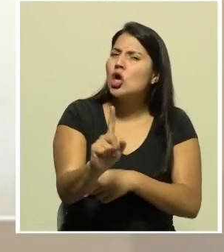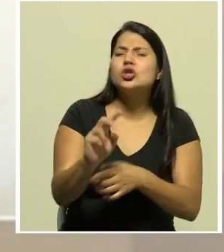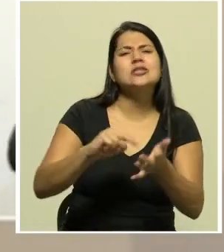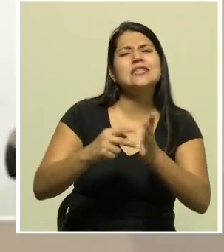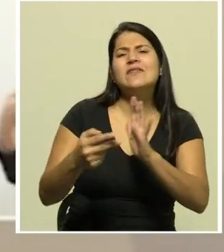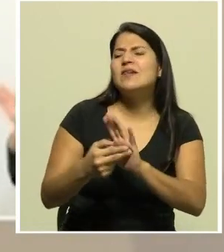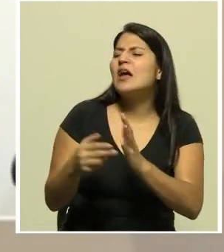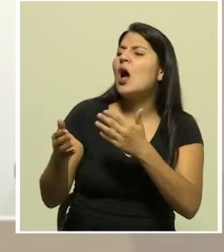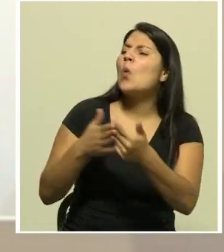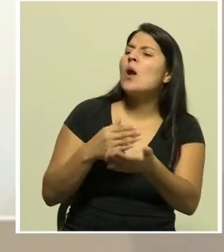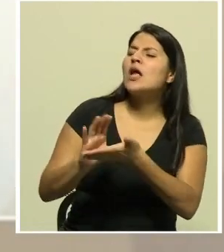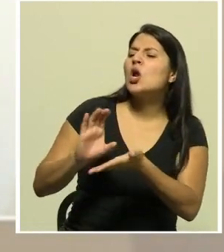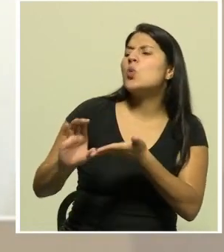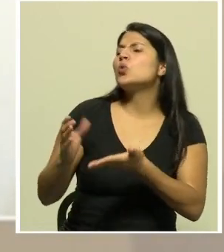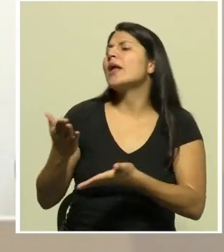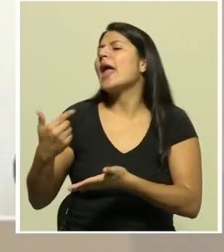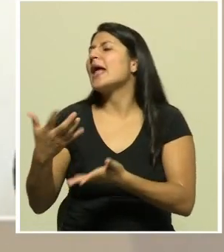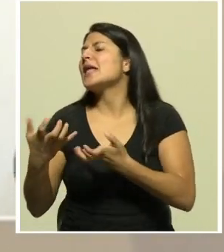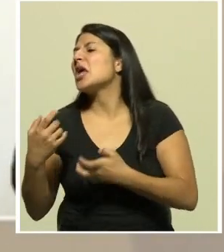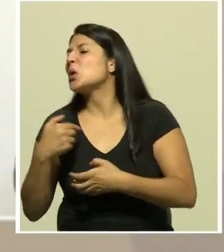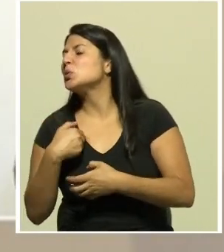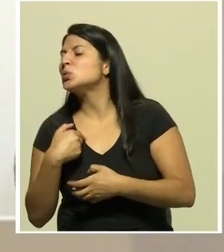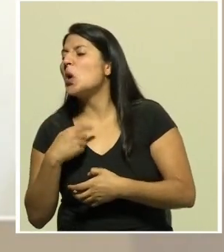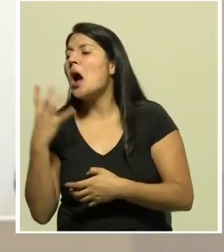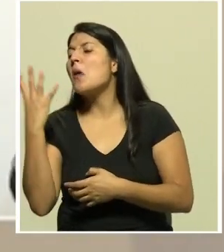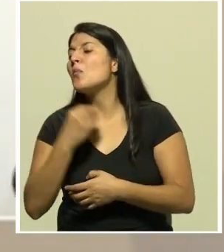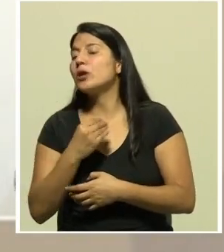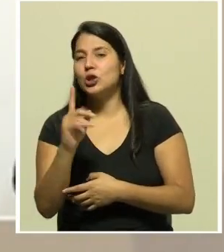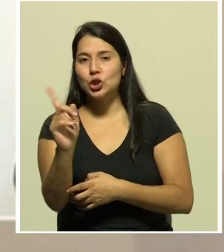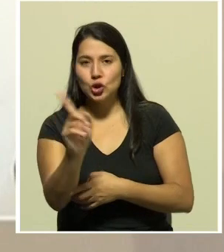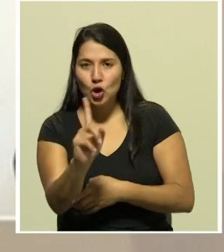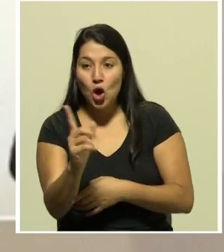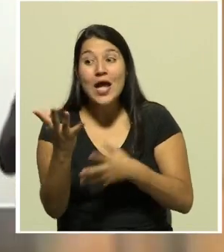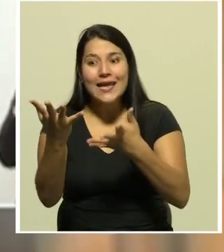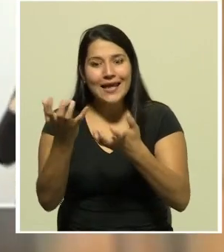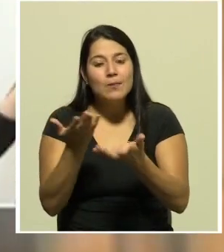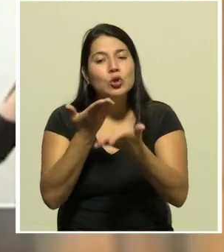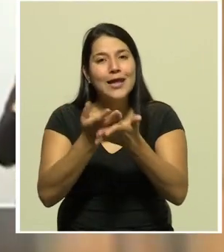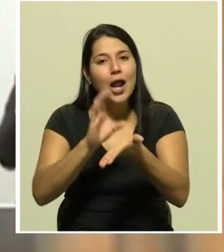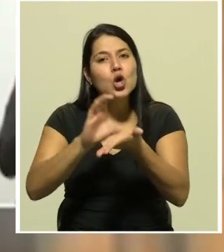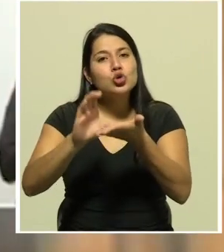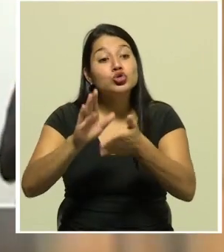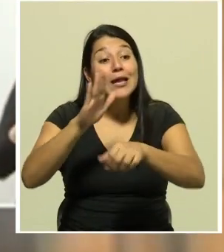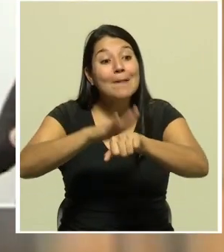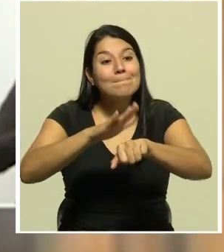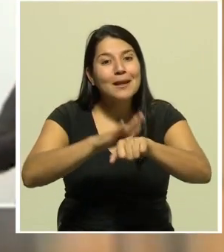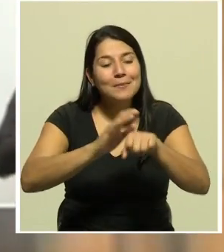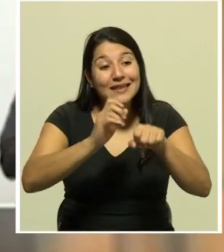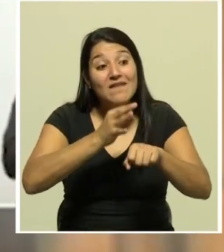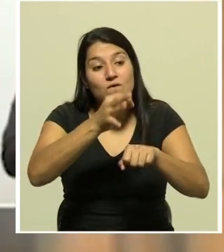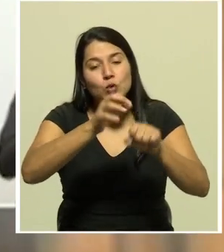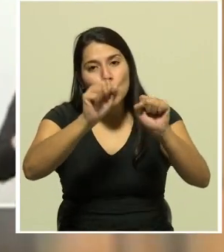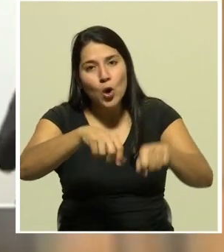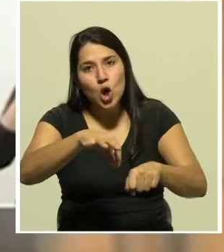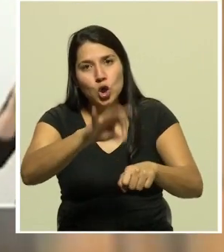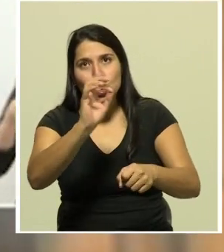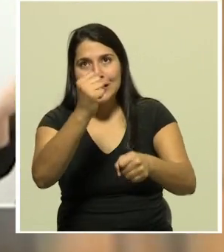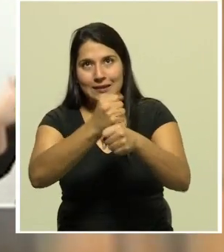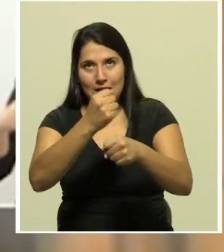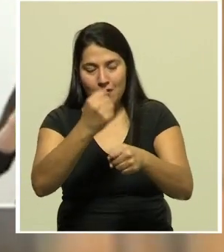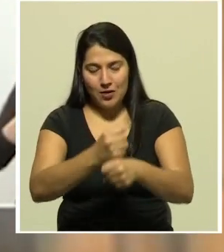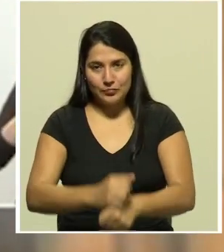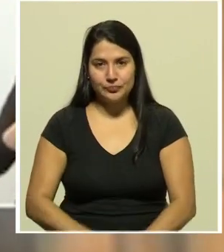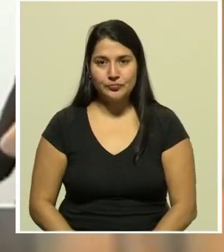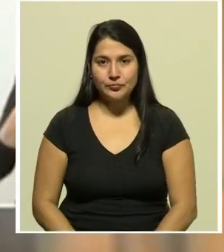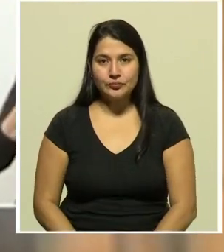agradable No Lo que queremos es darles rutas hacia la empleabilidad Costa Rica es un modelo para desarrollar una economía basada